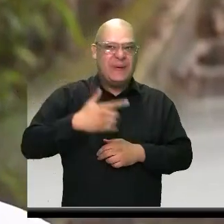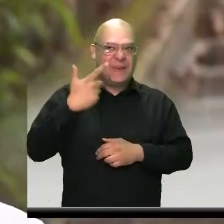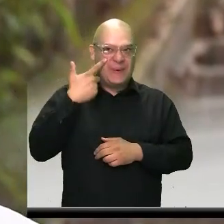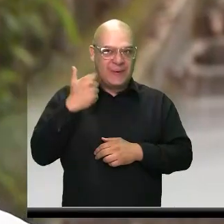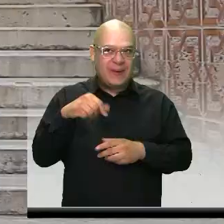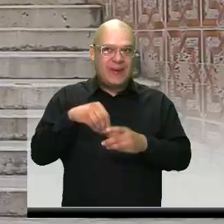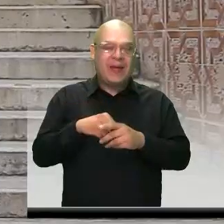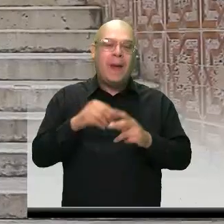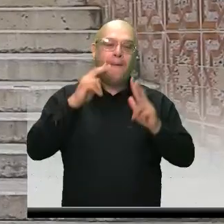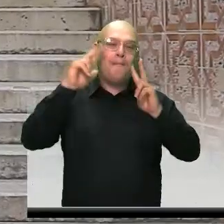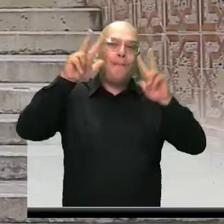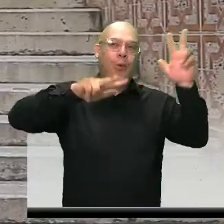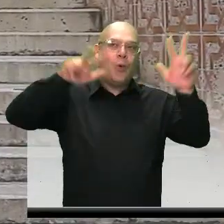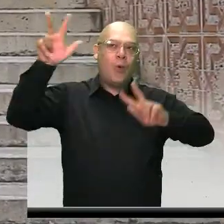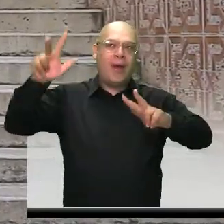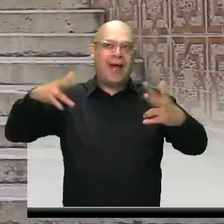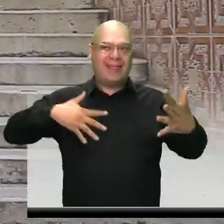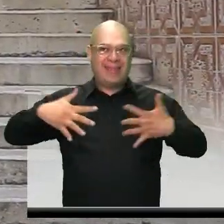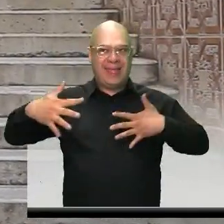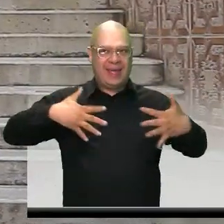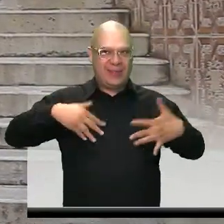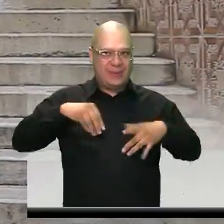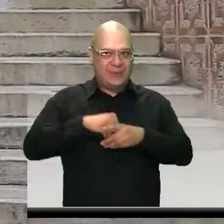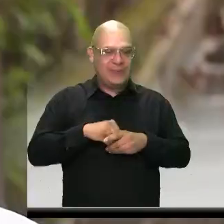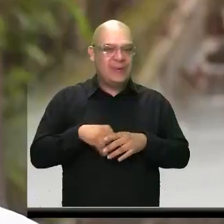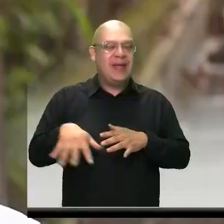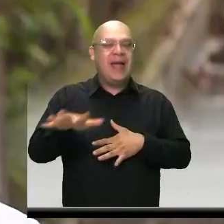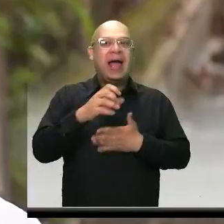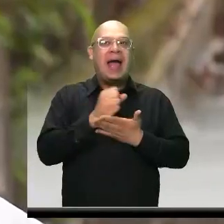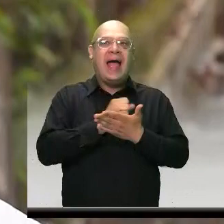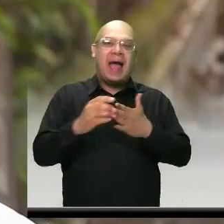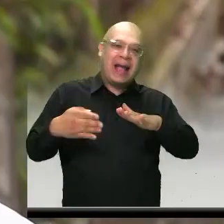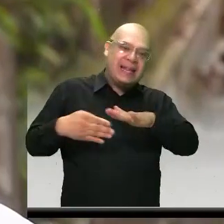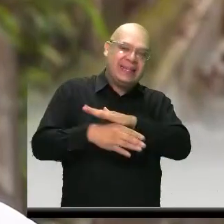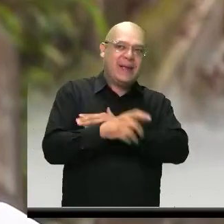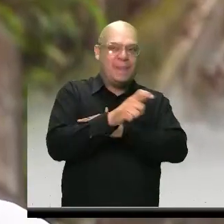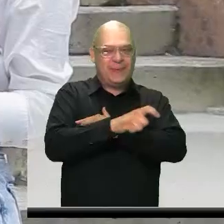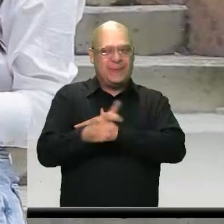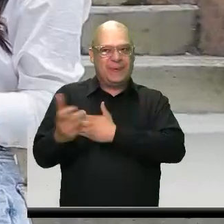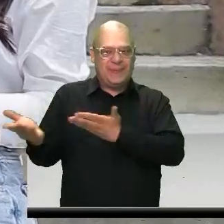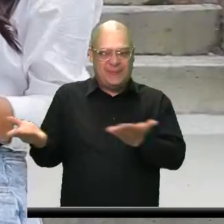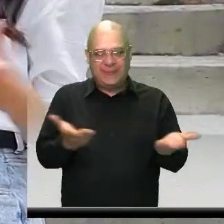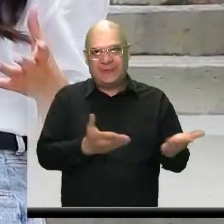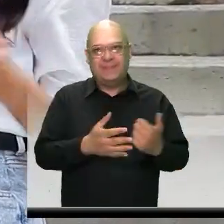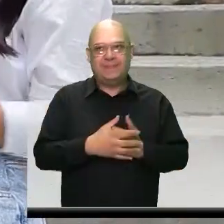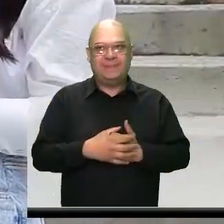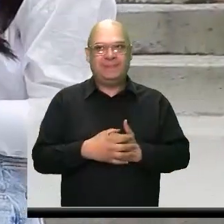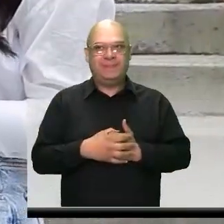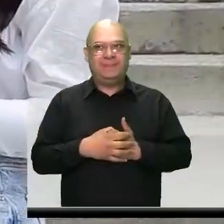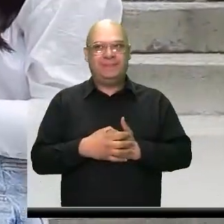museo, también está el Teatro Caribe. Es totalmente gratuito para todas las personas que quieran asistir. Santi, te invito a que veamos esta nota.